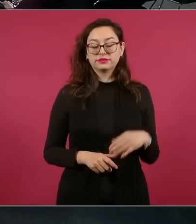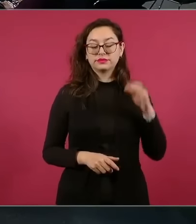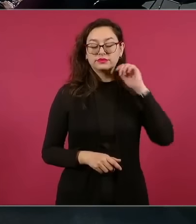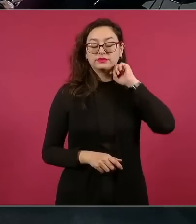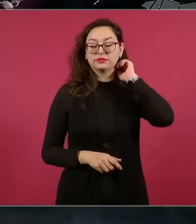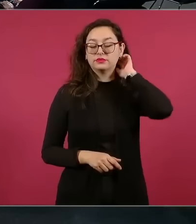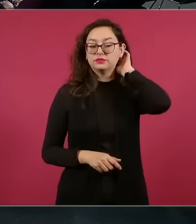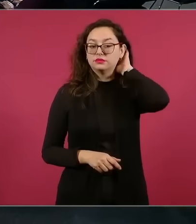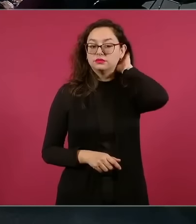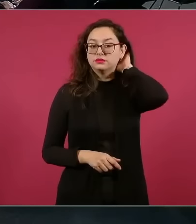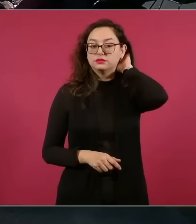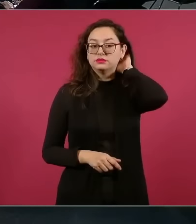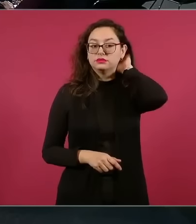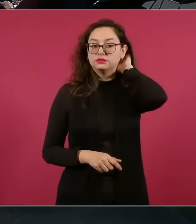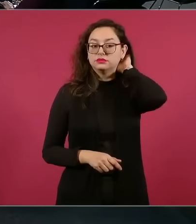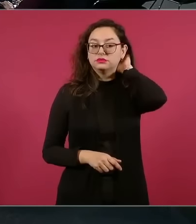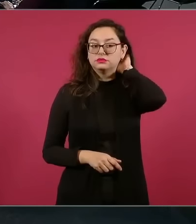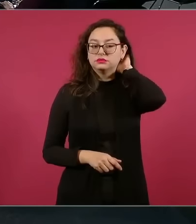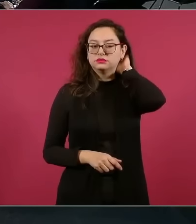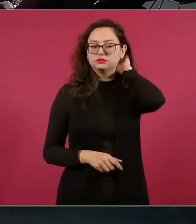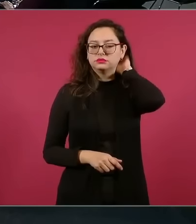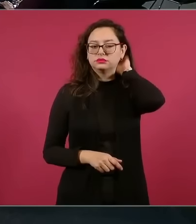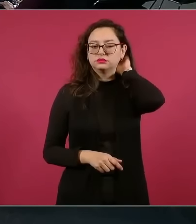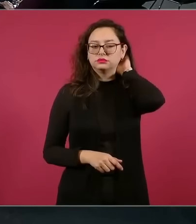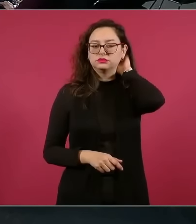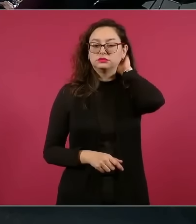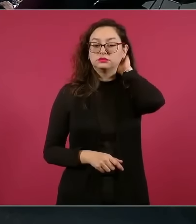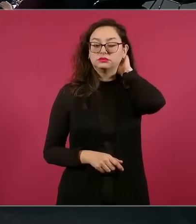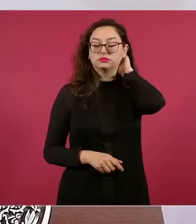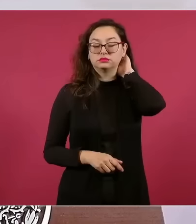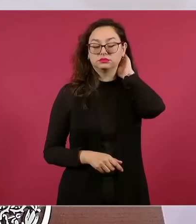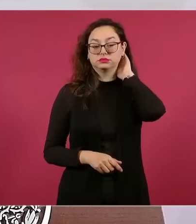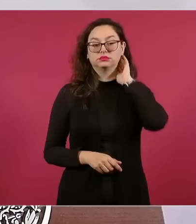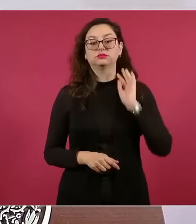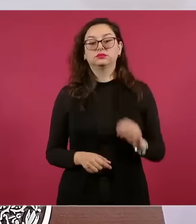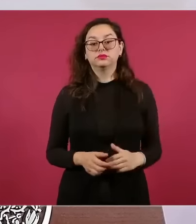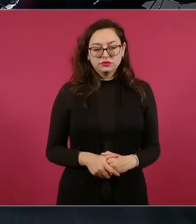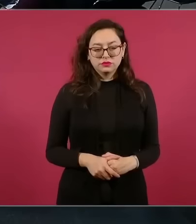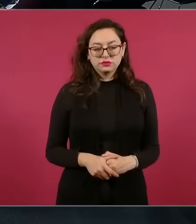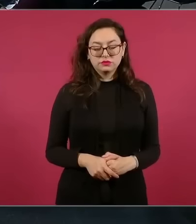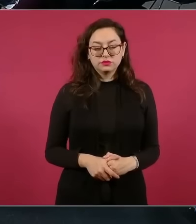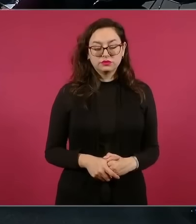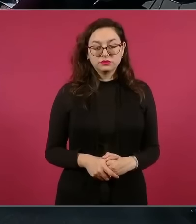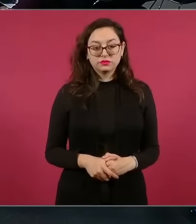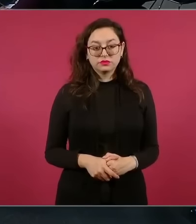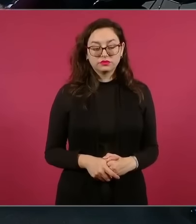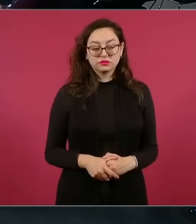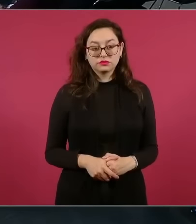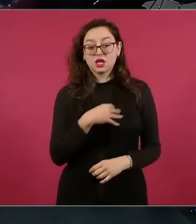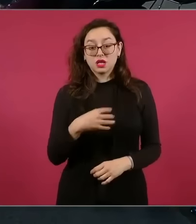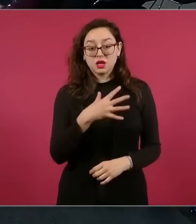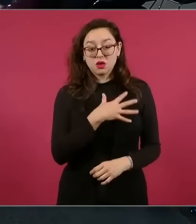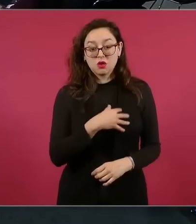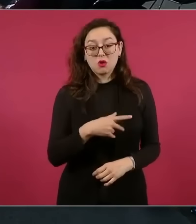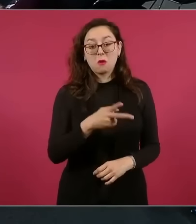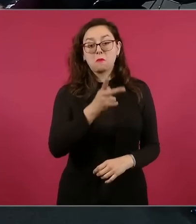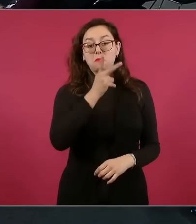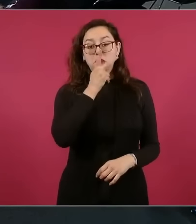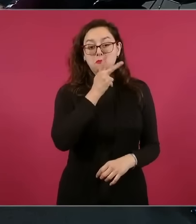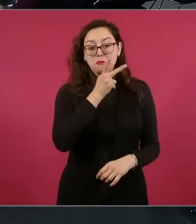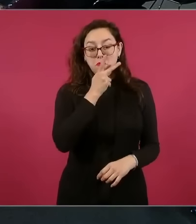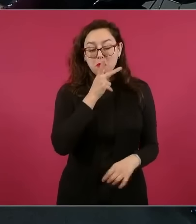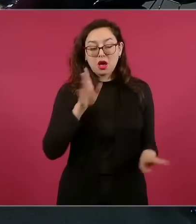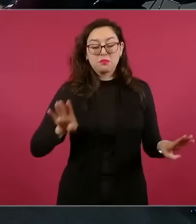Es una investigación que entregaron a la Judicatura Federal. A ver, hijos, papás, parejas,